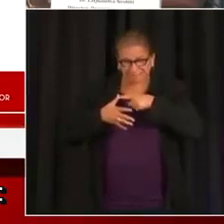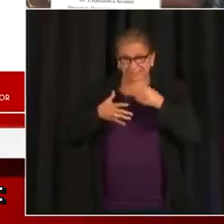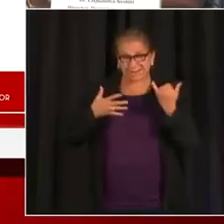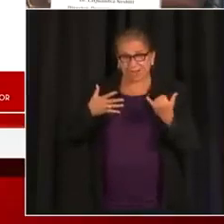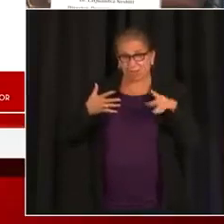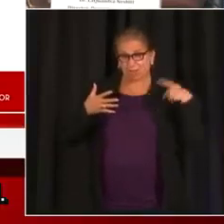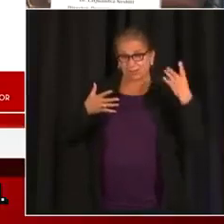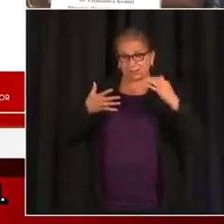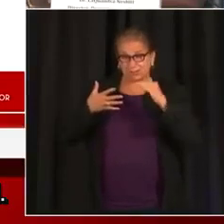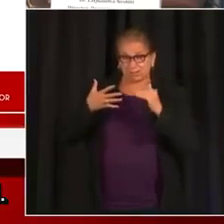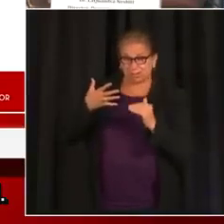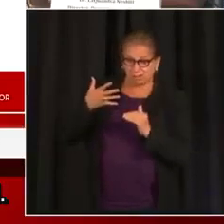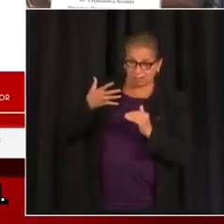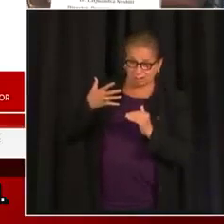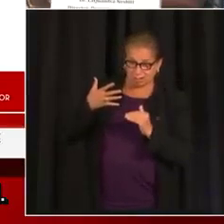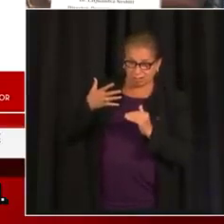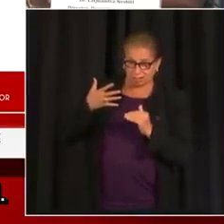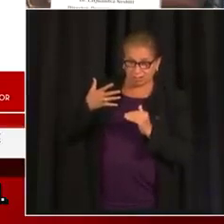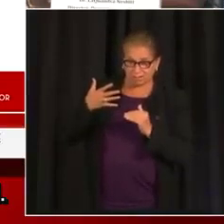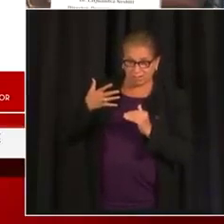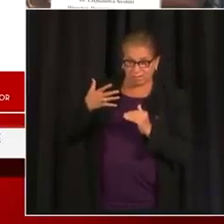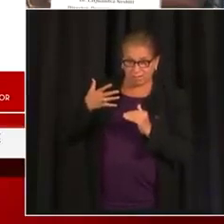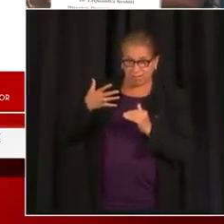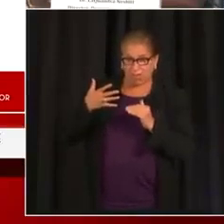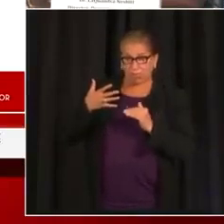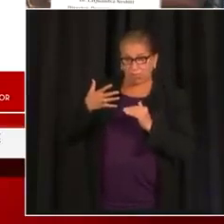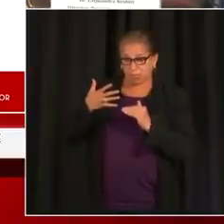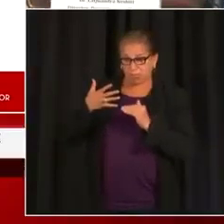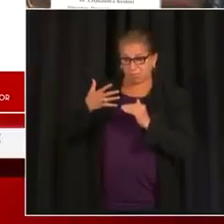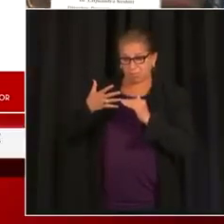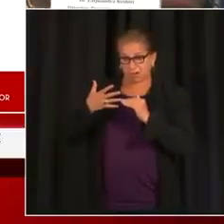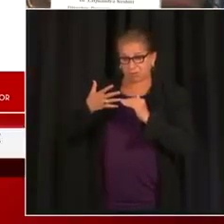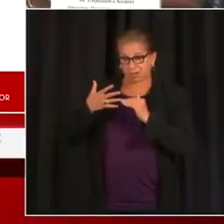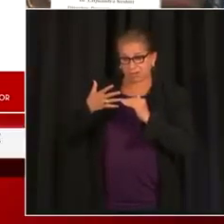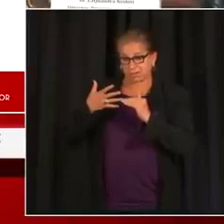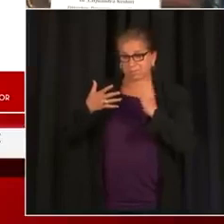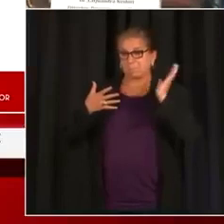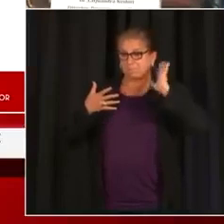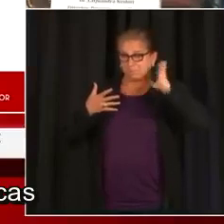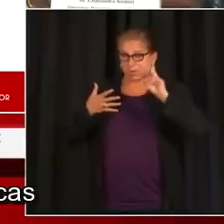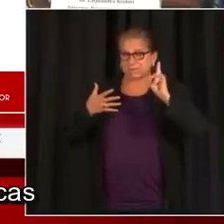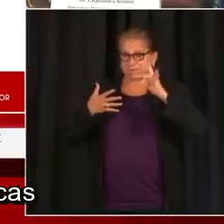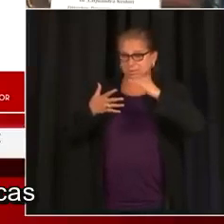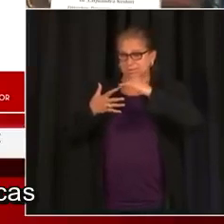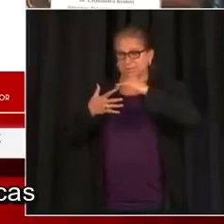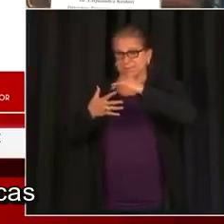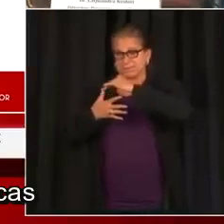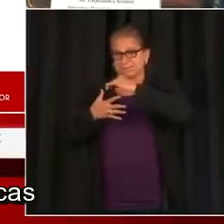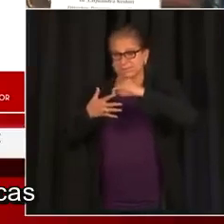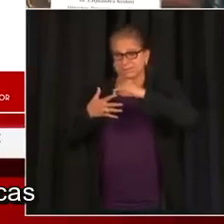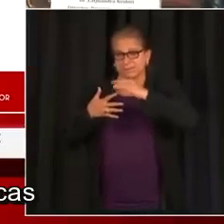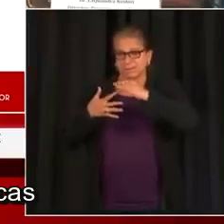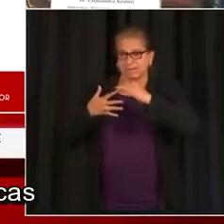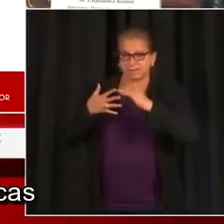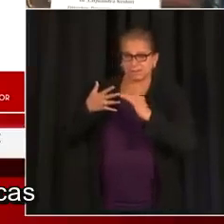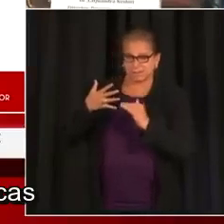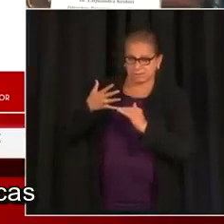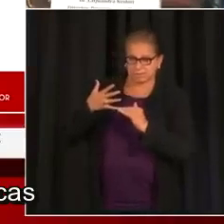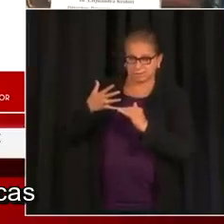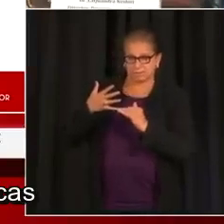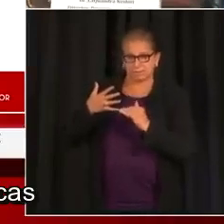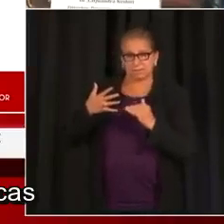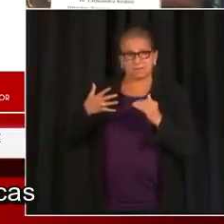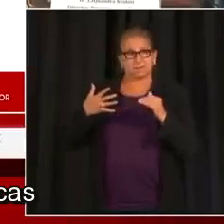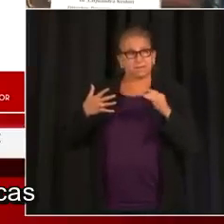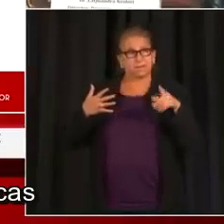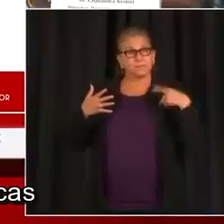transmisión baja, moderada y sustancial. Por lo tanto, hay una superposición. Entran